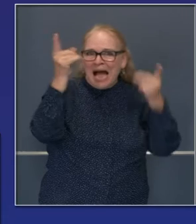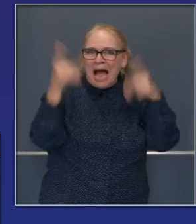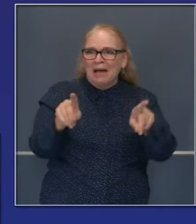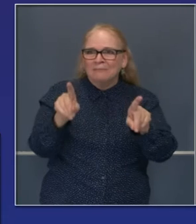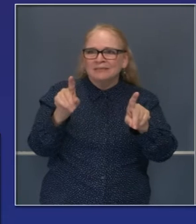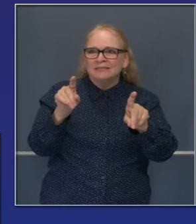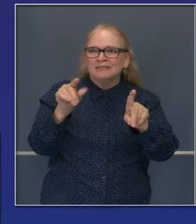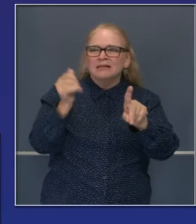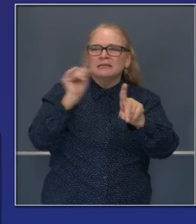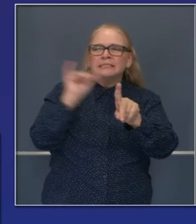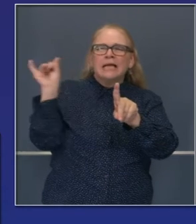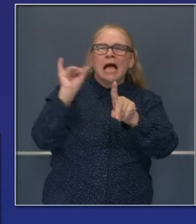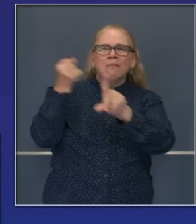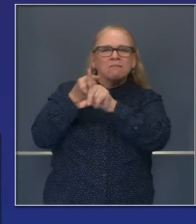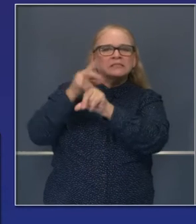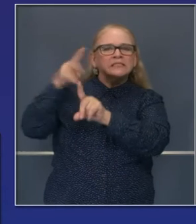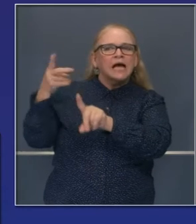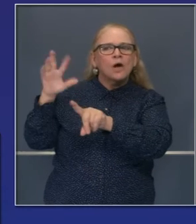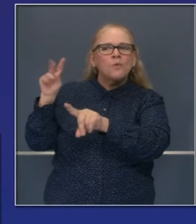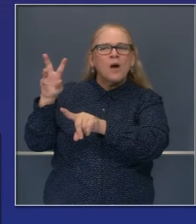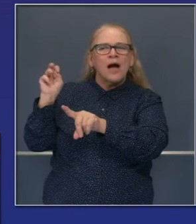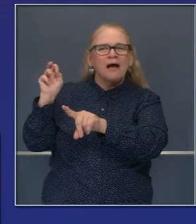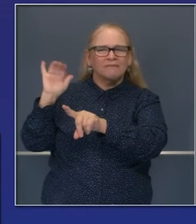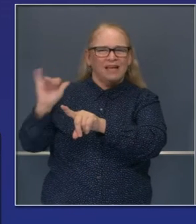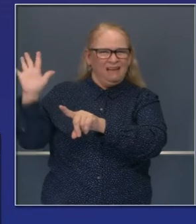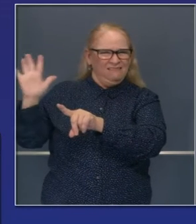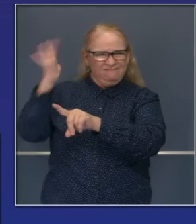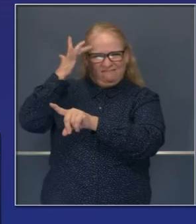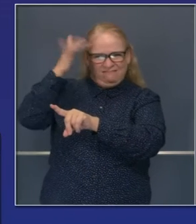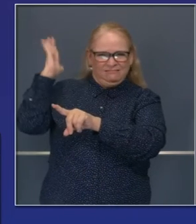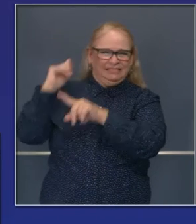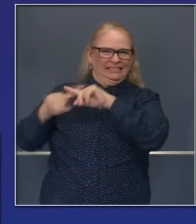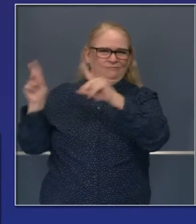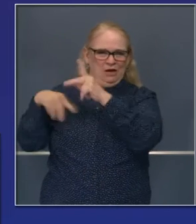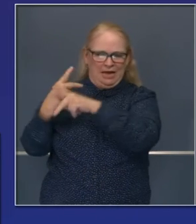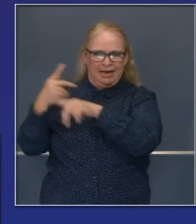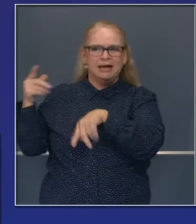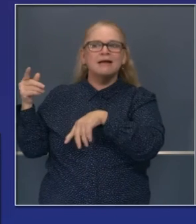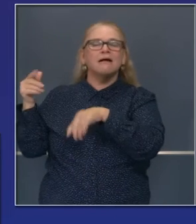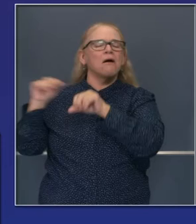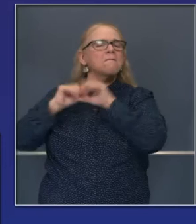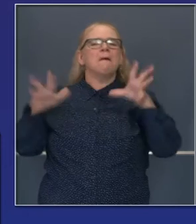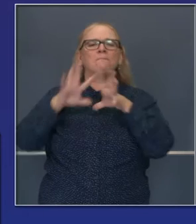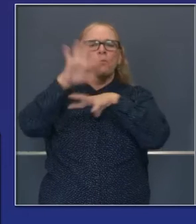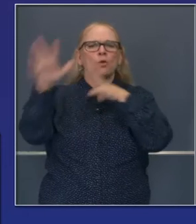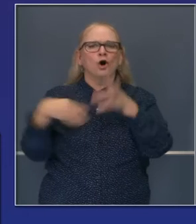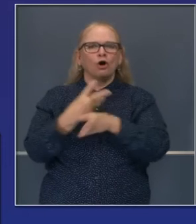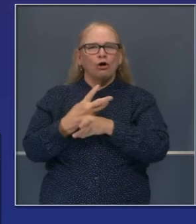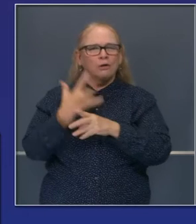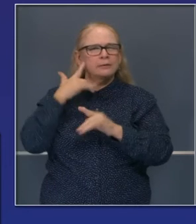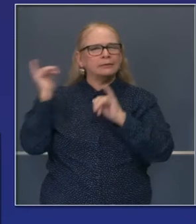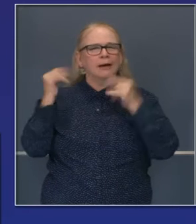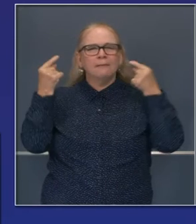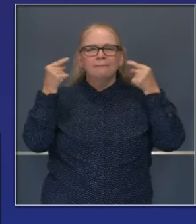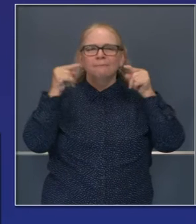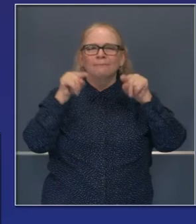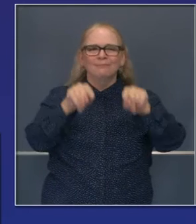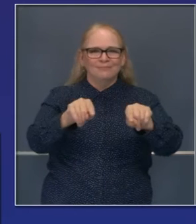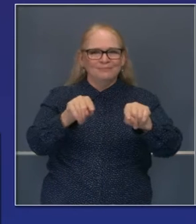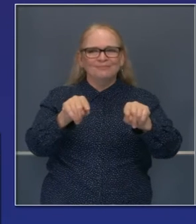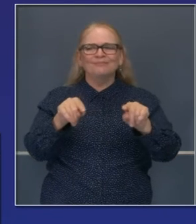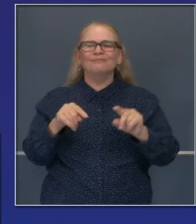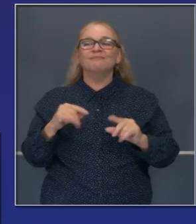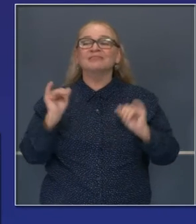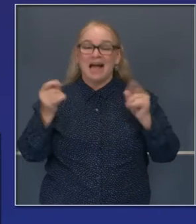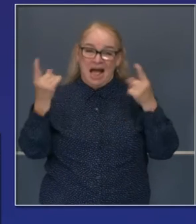ocurrió en el 2018. Y esto creo que fue un ejemplo instructivo de lo que podría